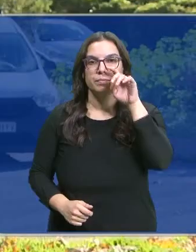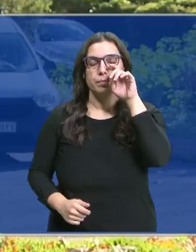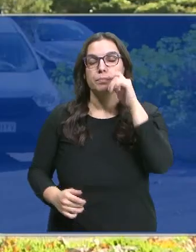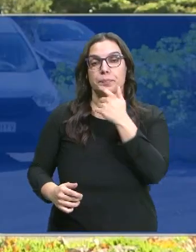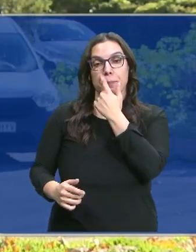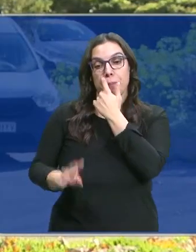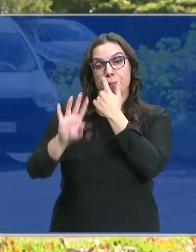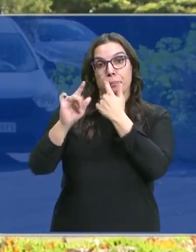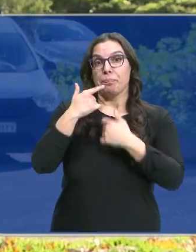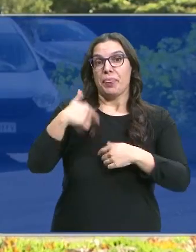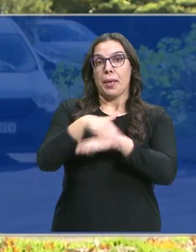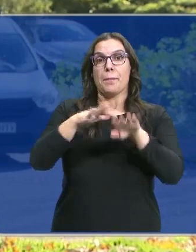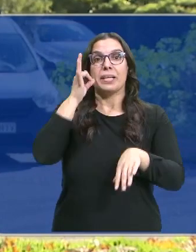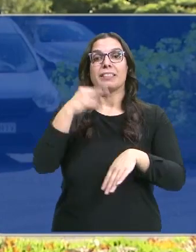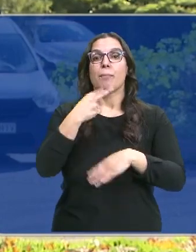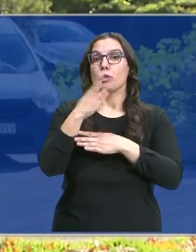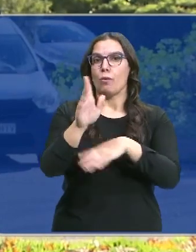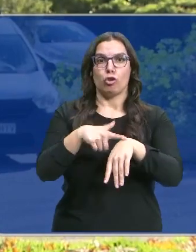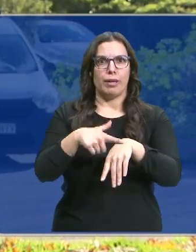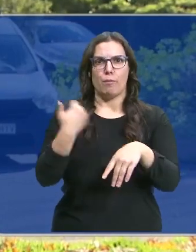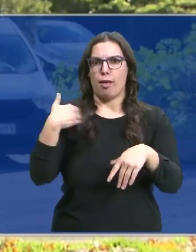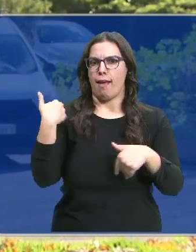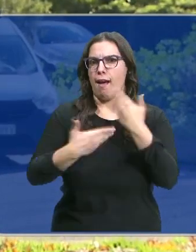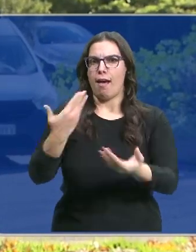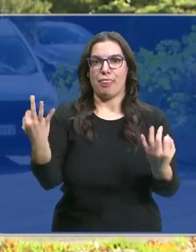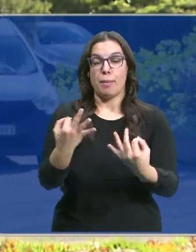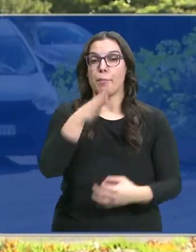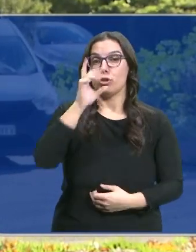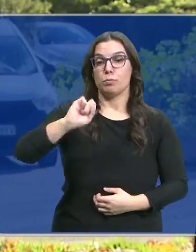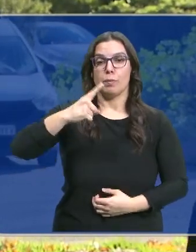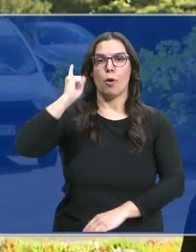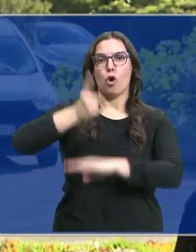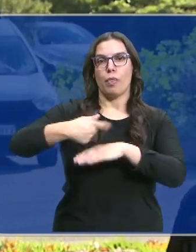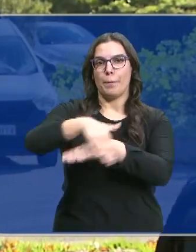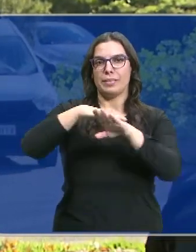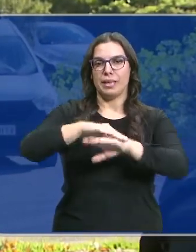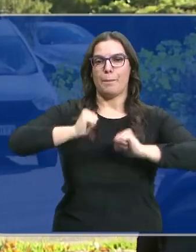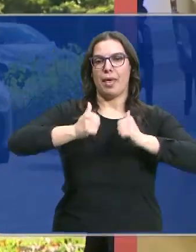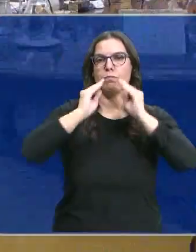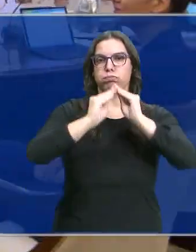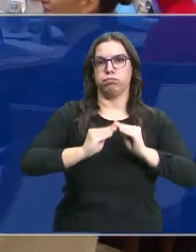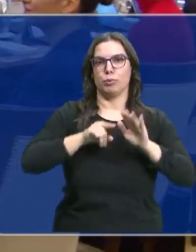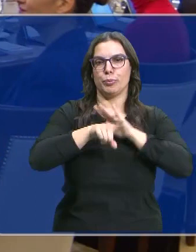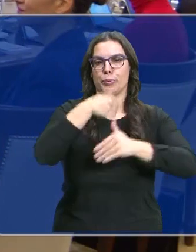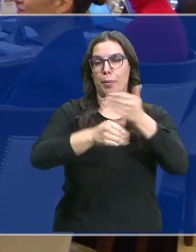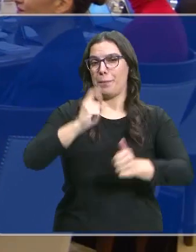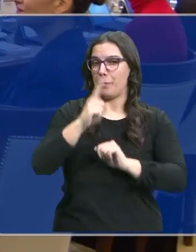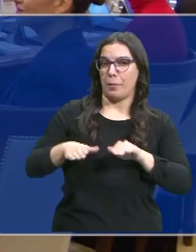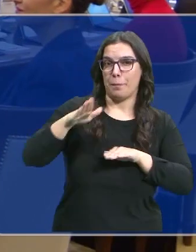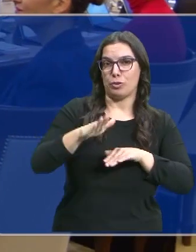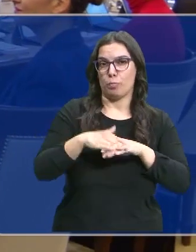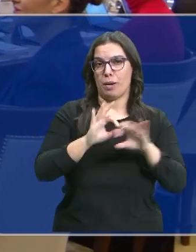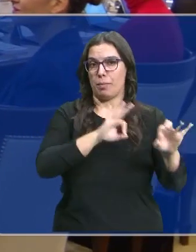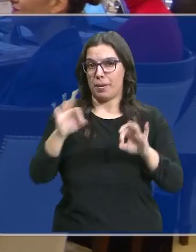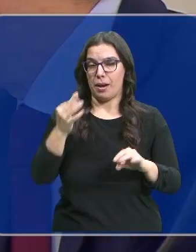Sí, asegura la ministra portavoz que no hay tiempo que perder y por eso se ha aprobado esa orden ministerial que es el primer paso para la